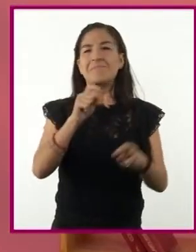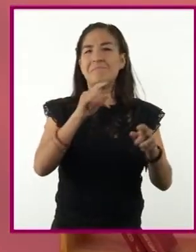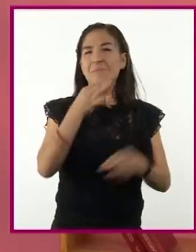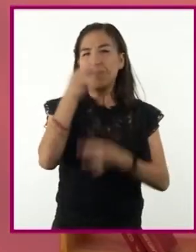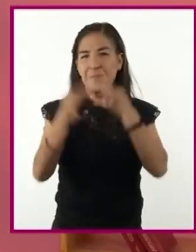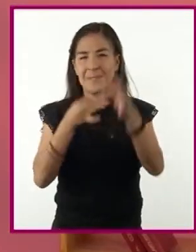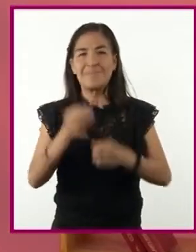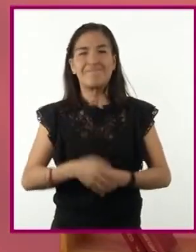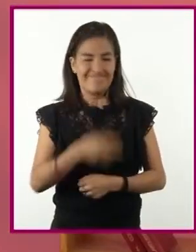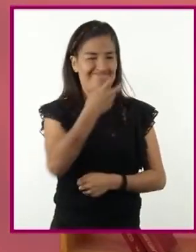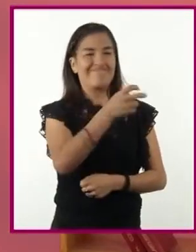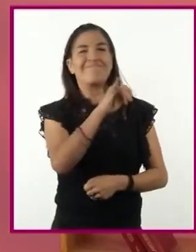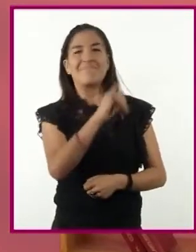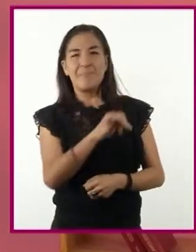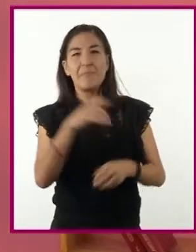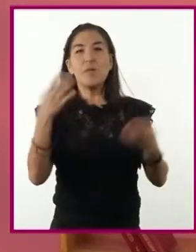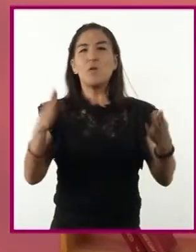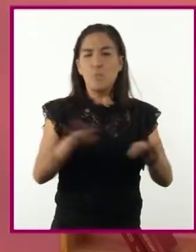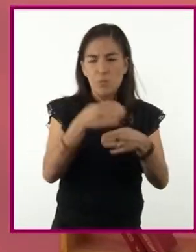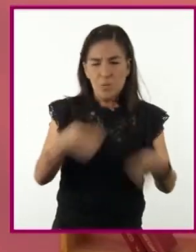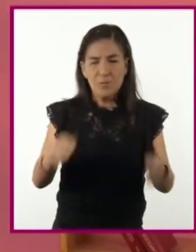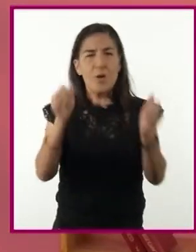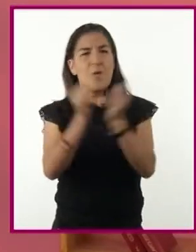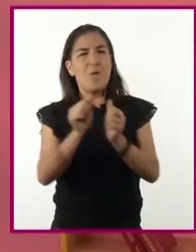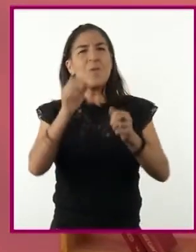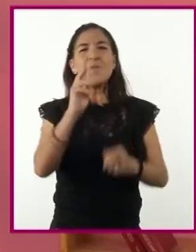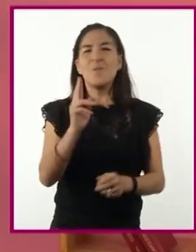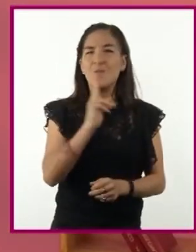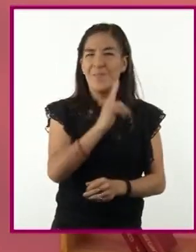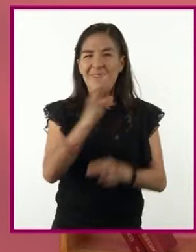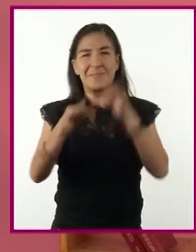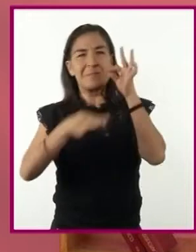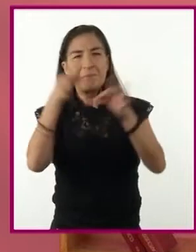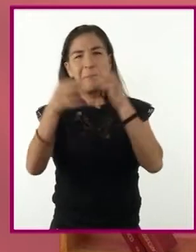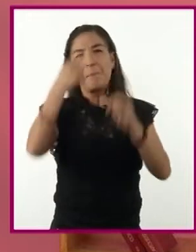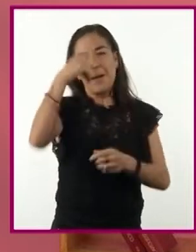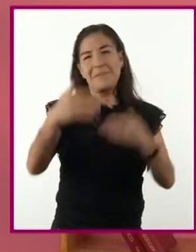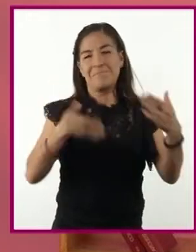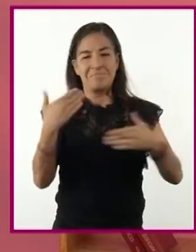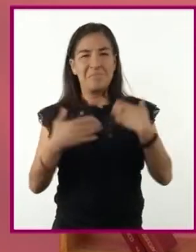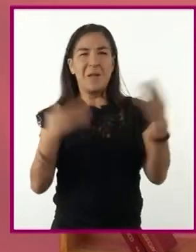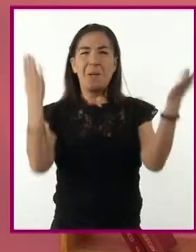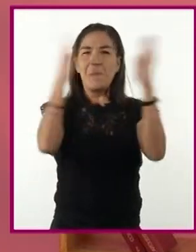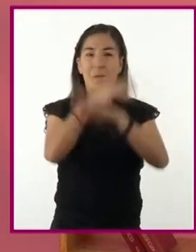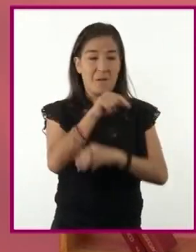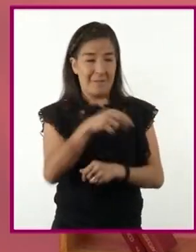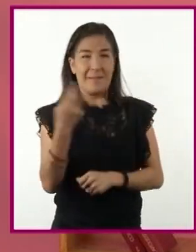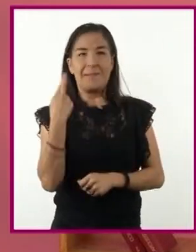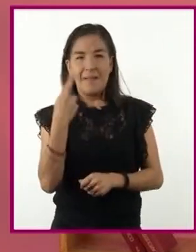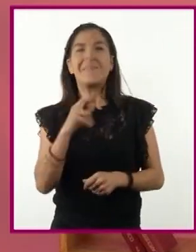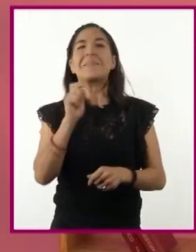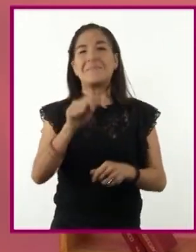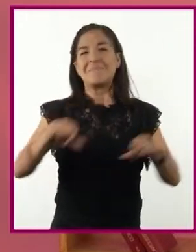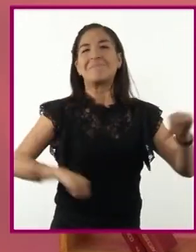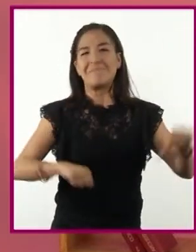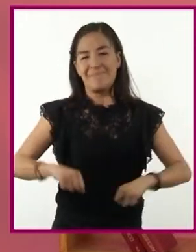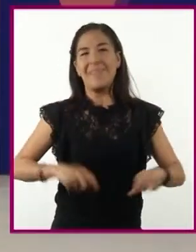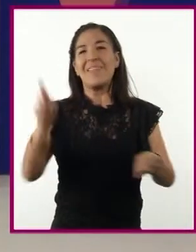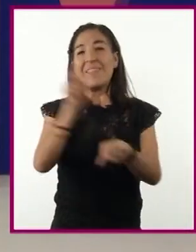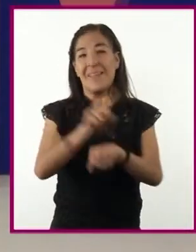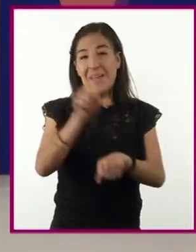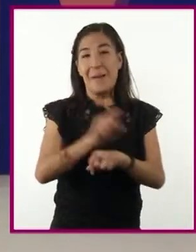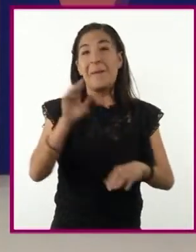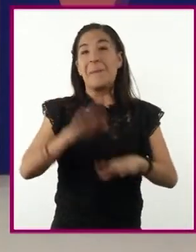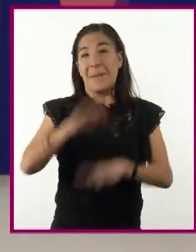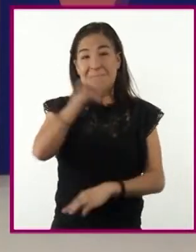Efectivamente, escuchar música, noticias o programas de entretenimiento a través de la radio es una actividad cotidiana que la mayoría